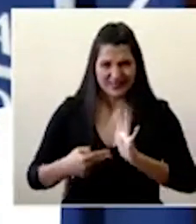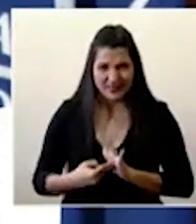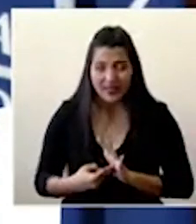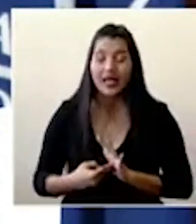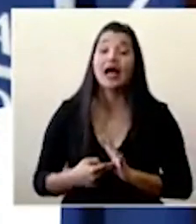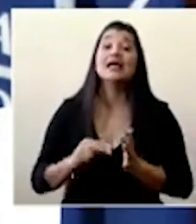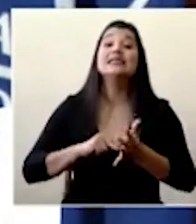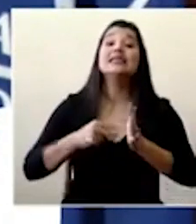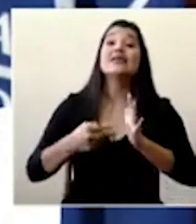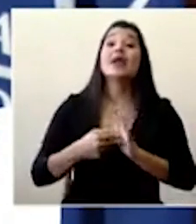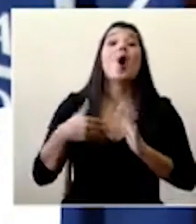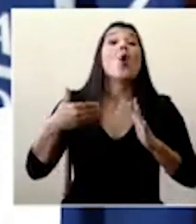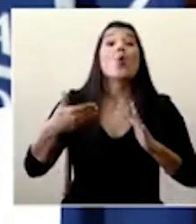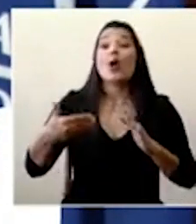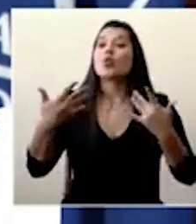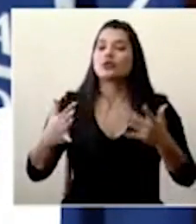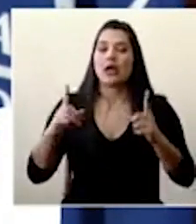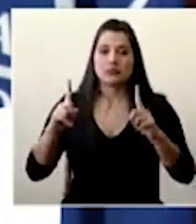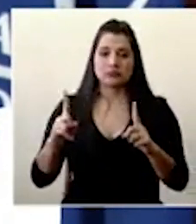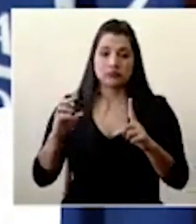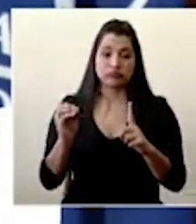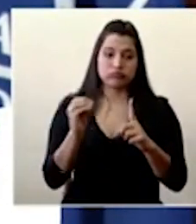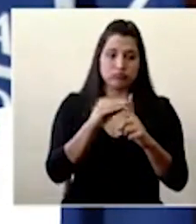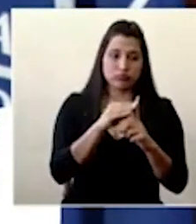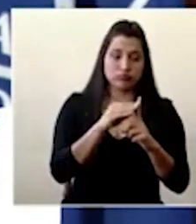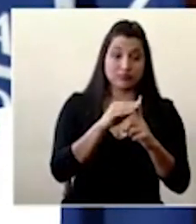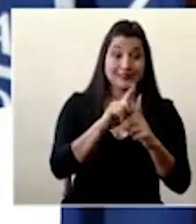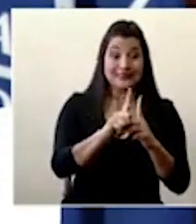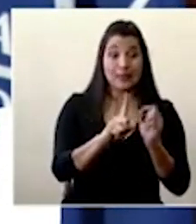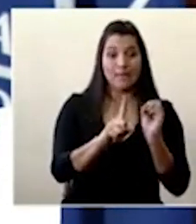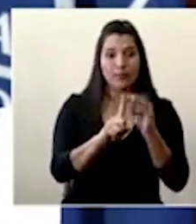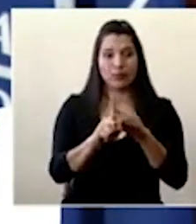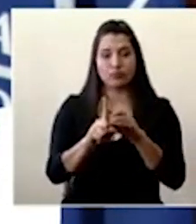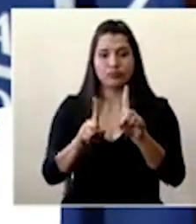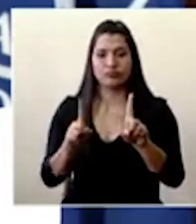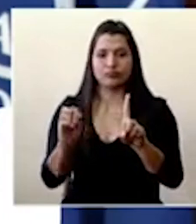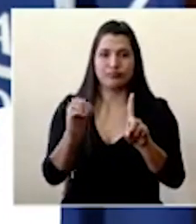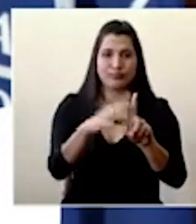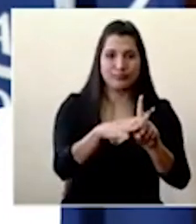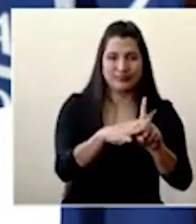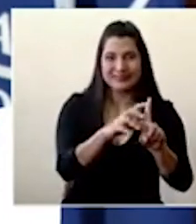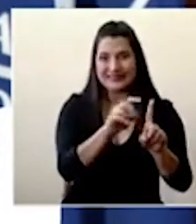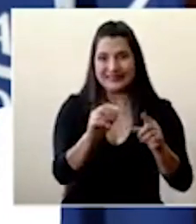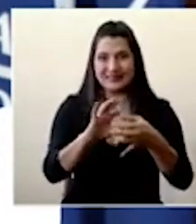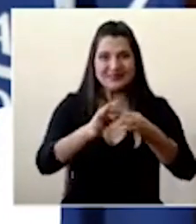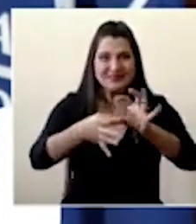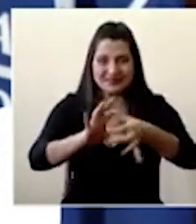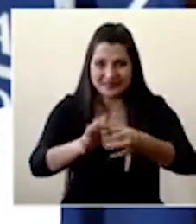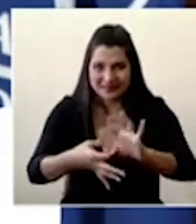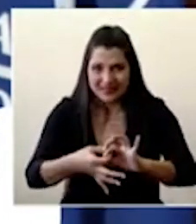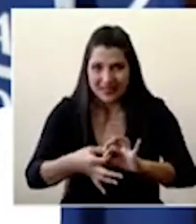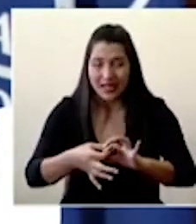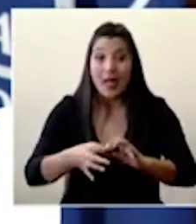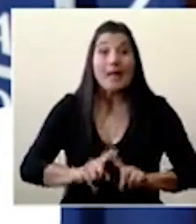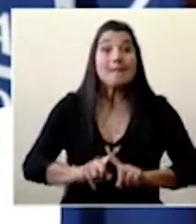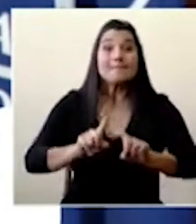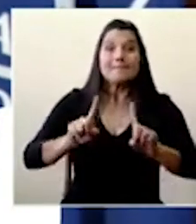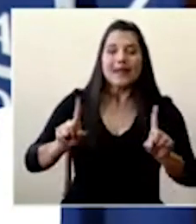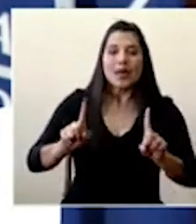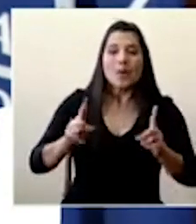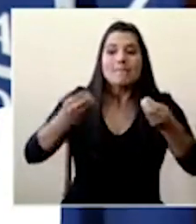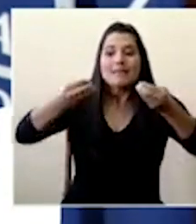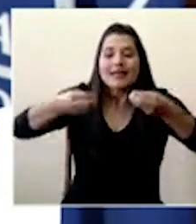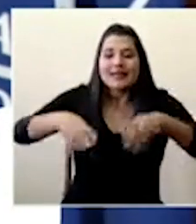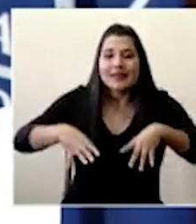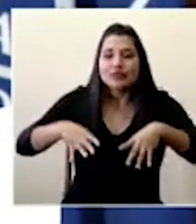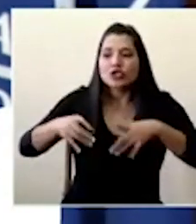de persona a persona y la misma no se logra confinar en el sentido de identificar dónde está esa transmisión y cuál es el